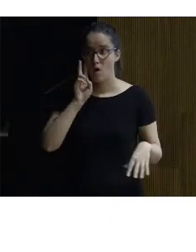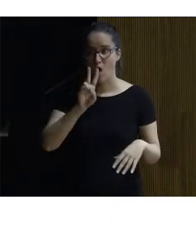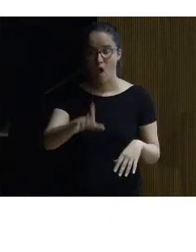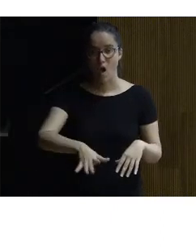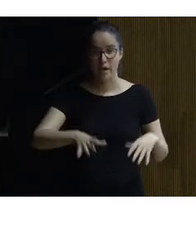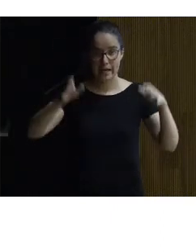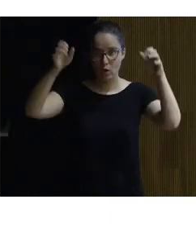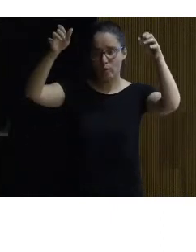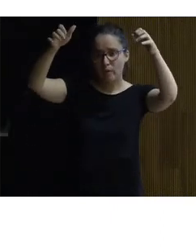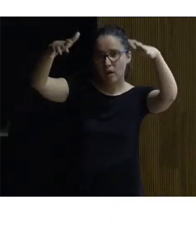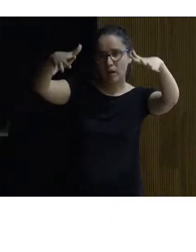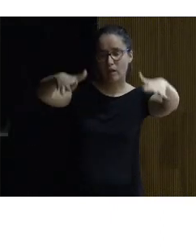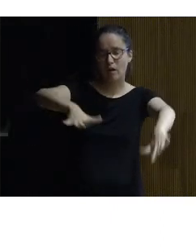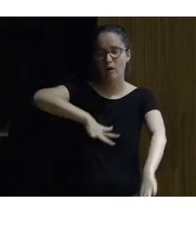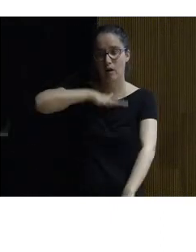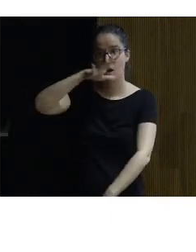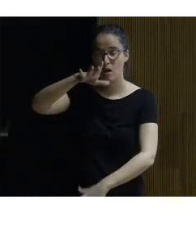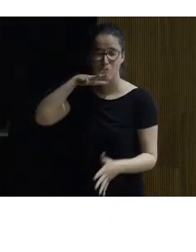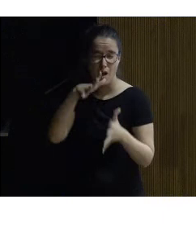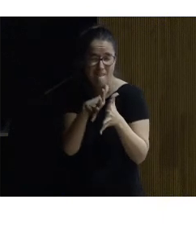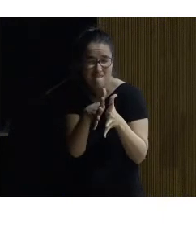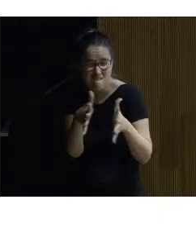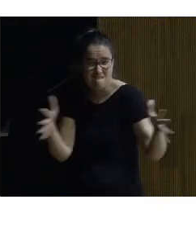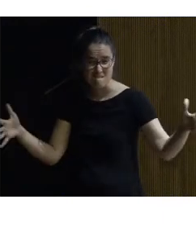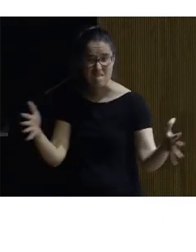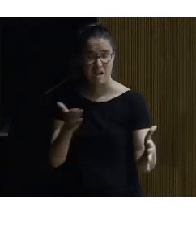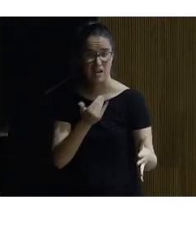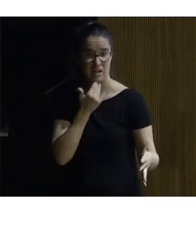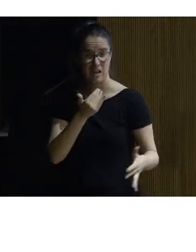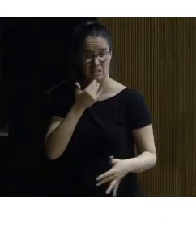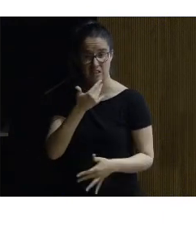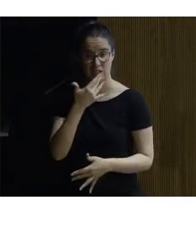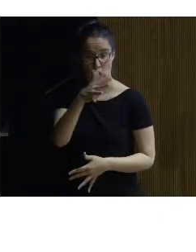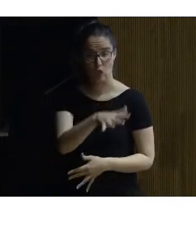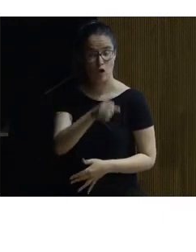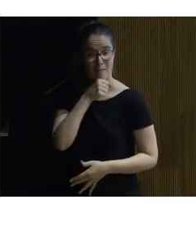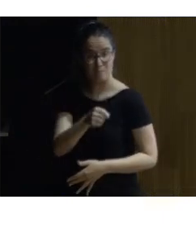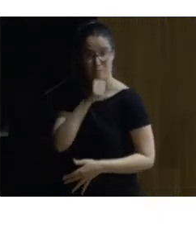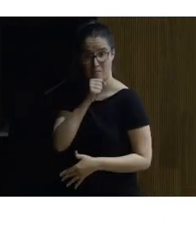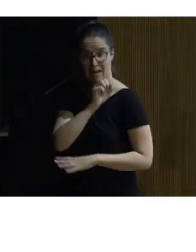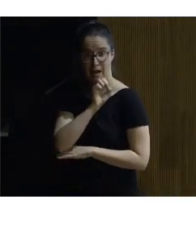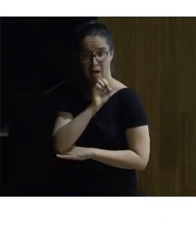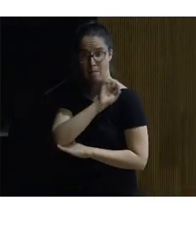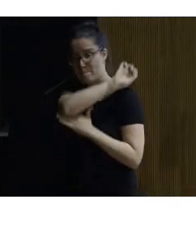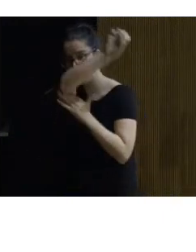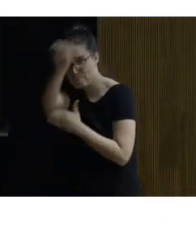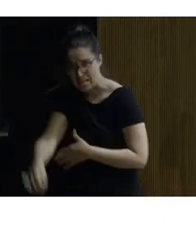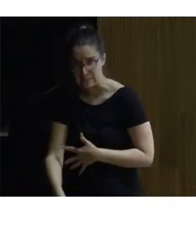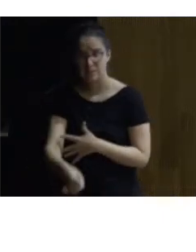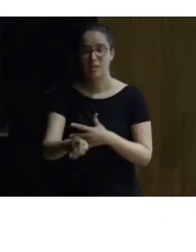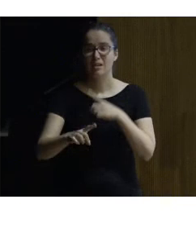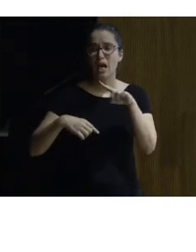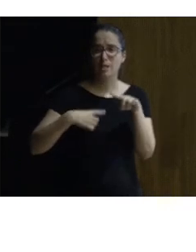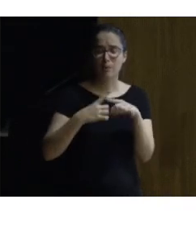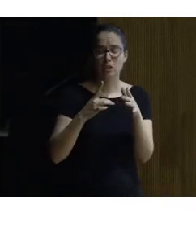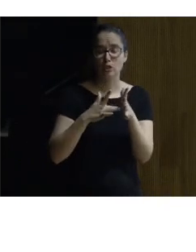iluminada era fantástica era inmensa era casi más grande que el casco urbano de la población y encima hubo un